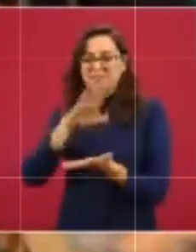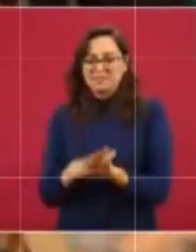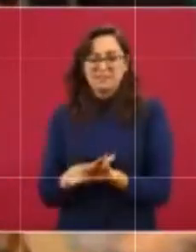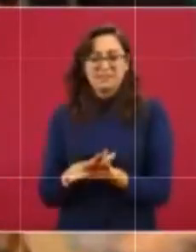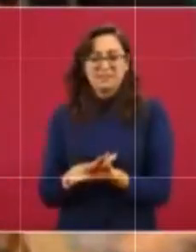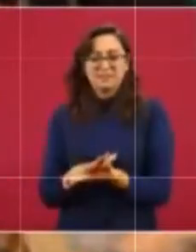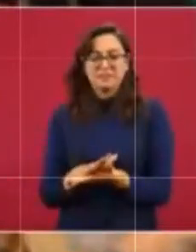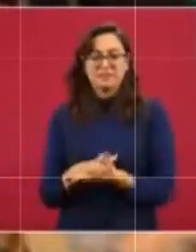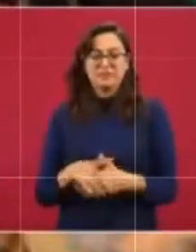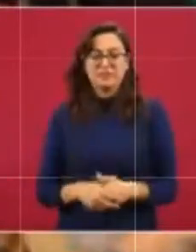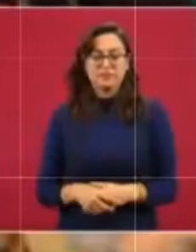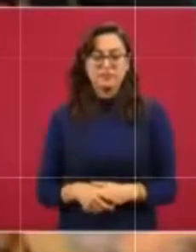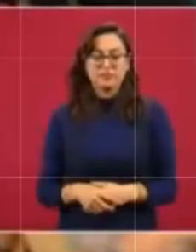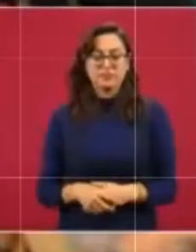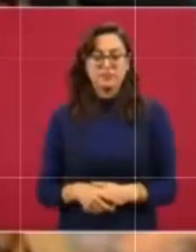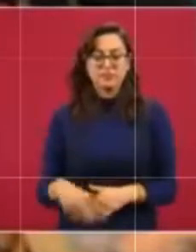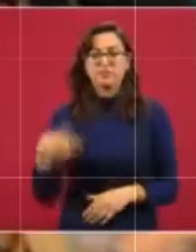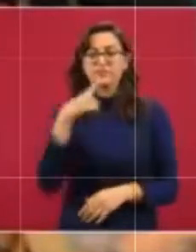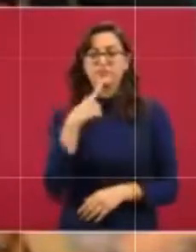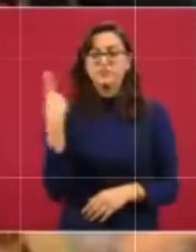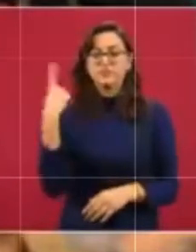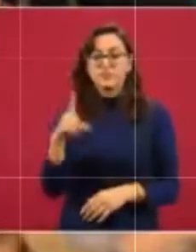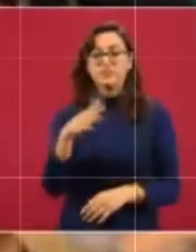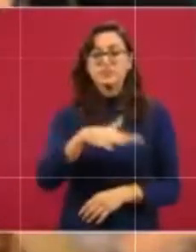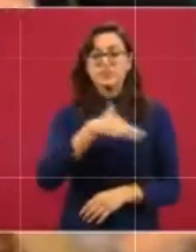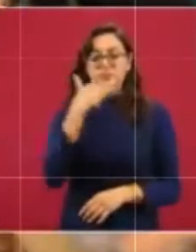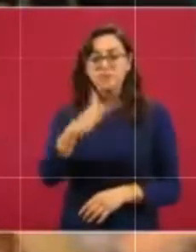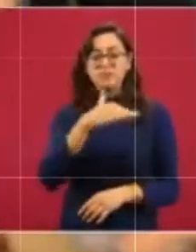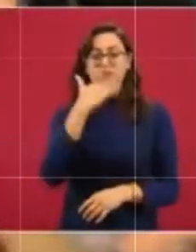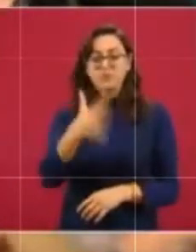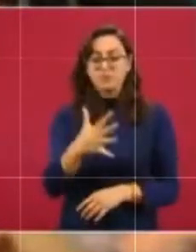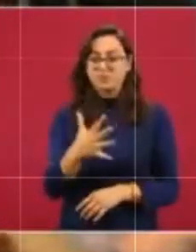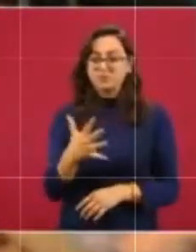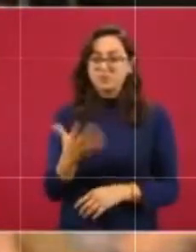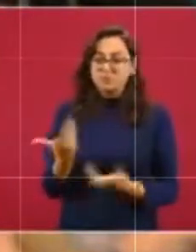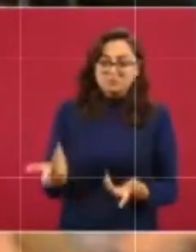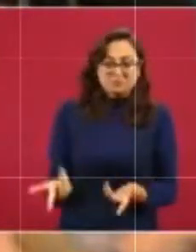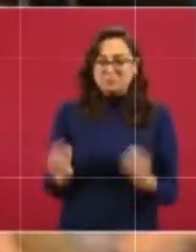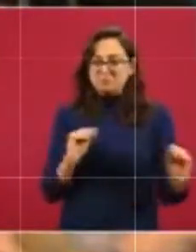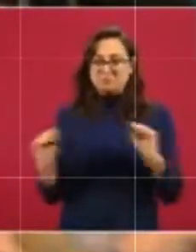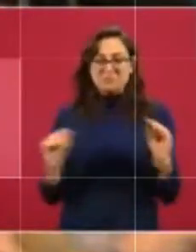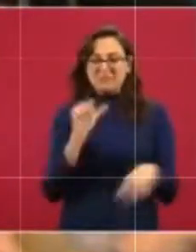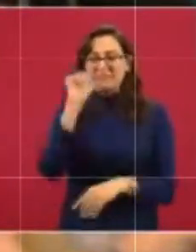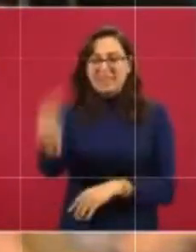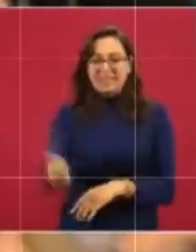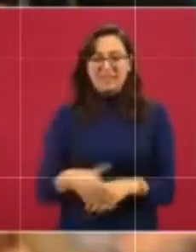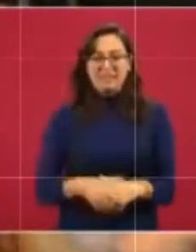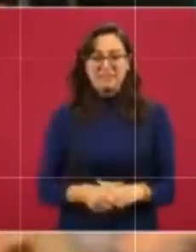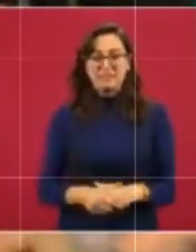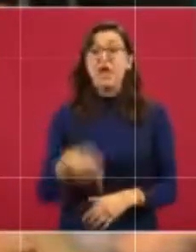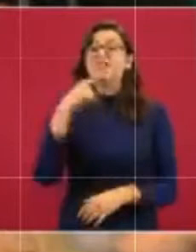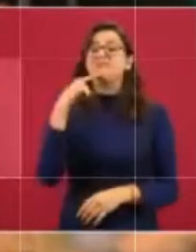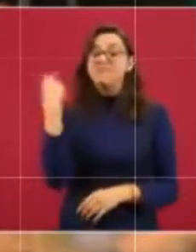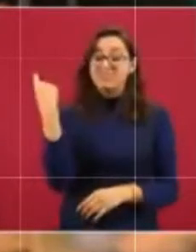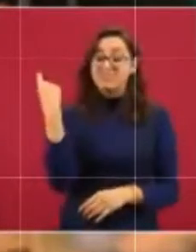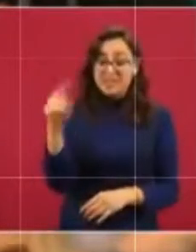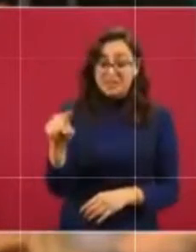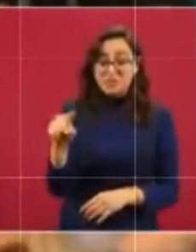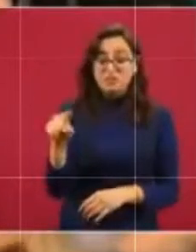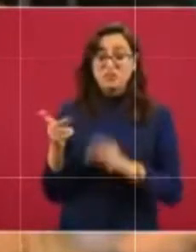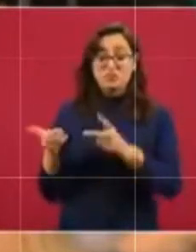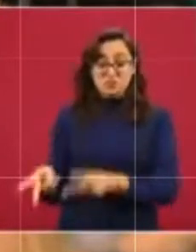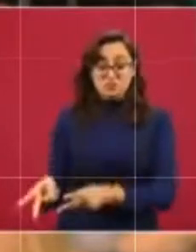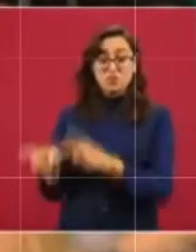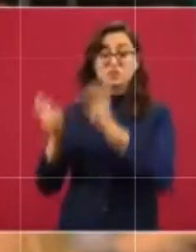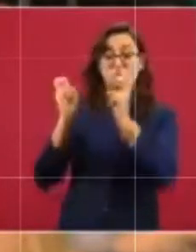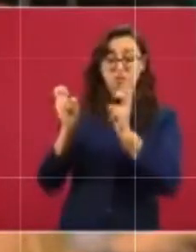Hay una denuncia por corrupción o probable de corrupción y está parada. Hay una denuncia, le robaron el